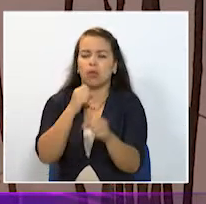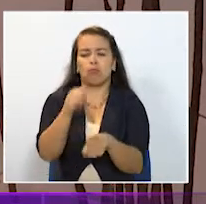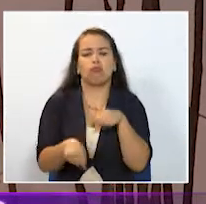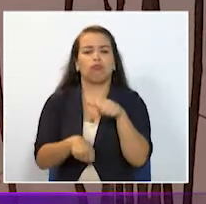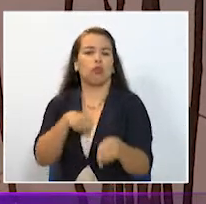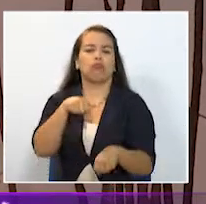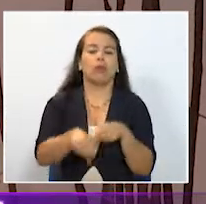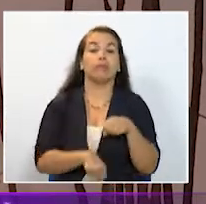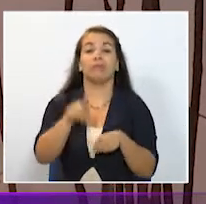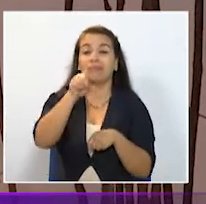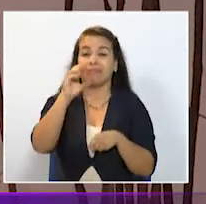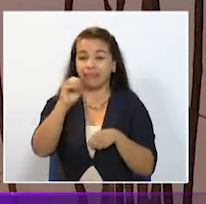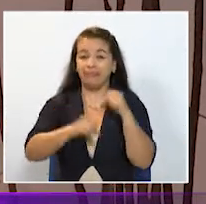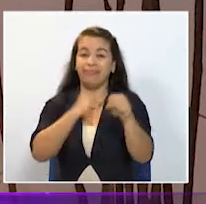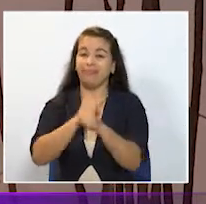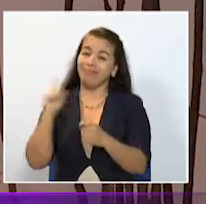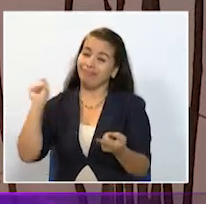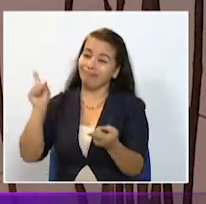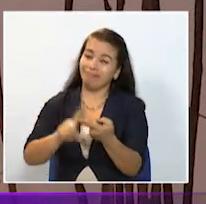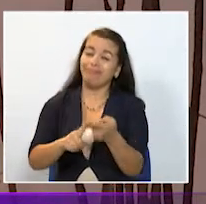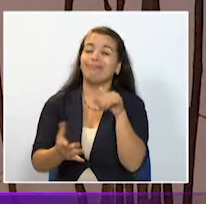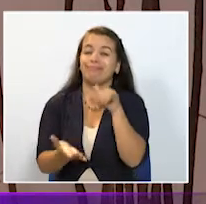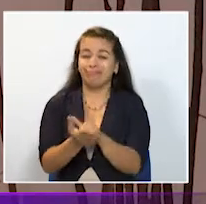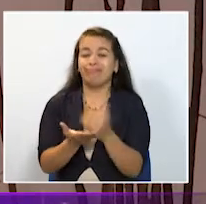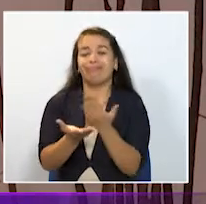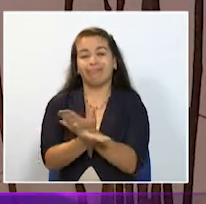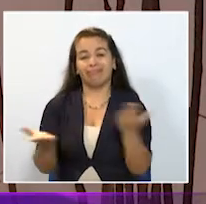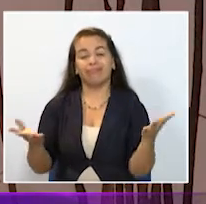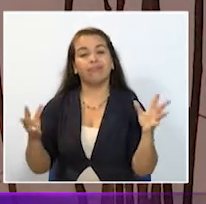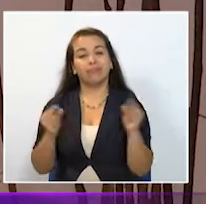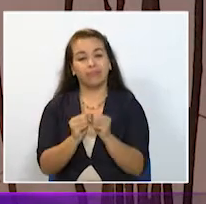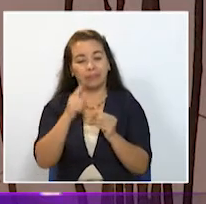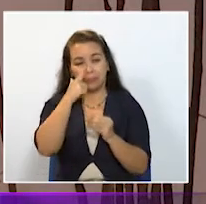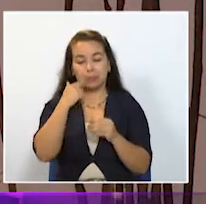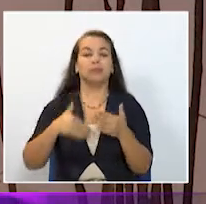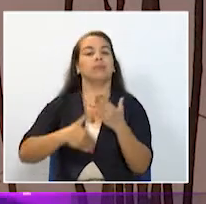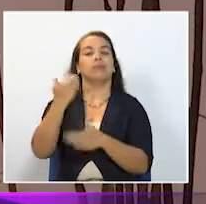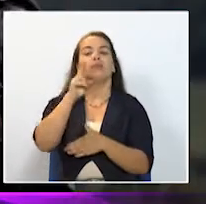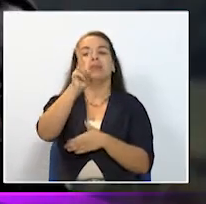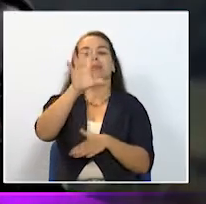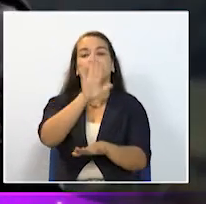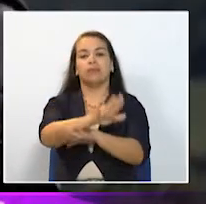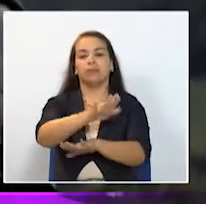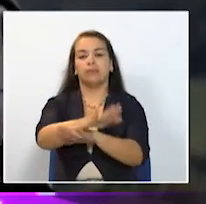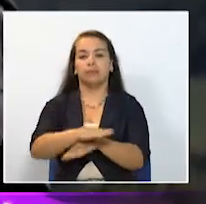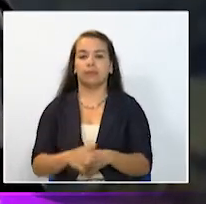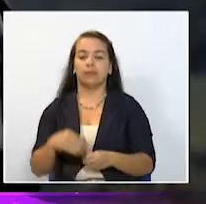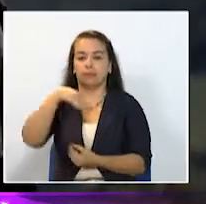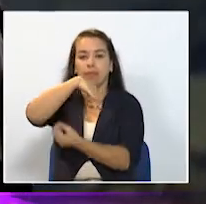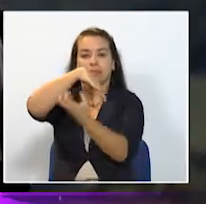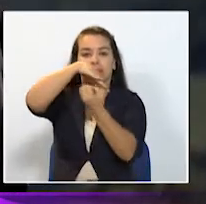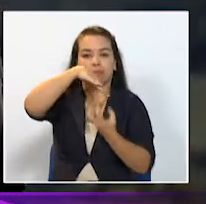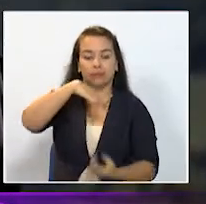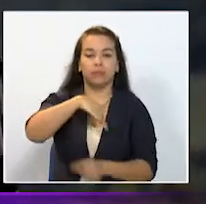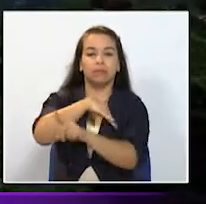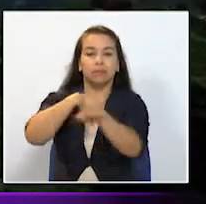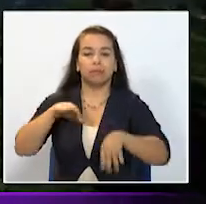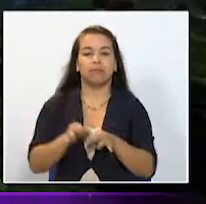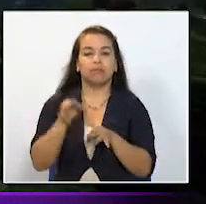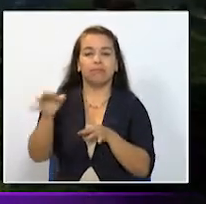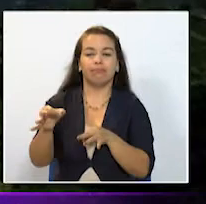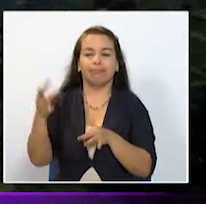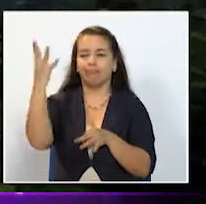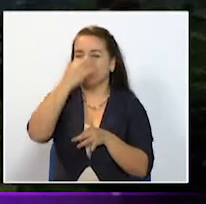más de 60 años de historia y que empieza a partir de las 2 de la tarde Marsella Rizaralda un pueblo